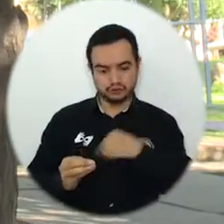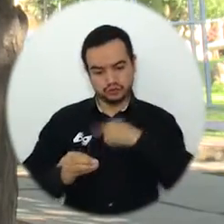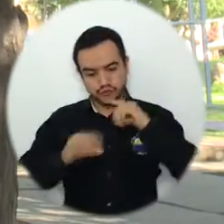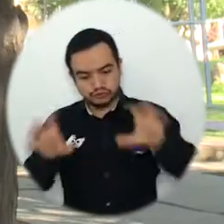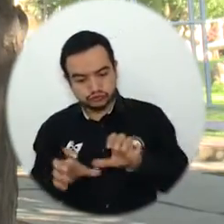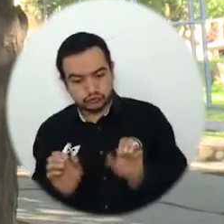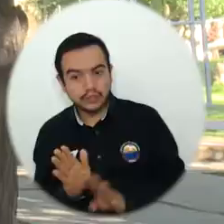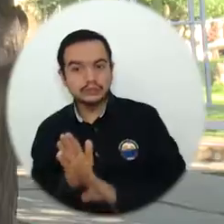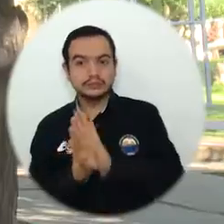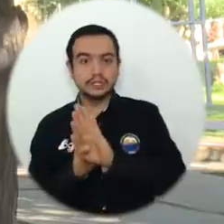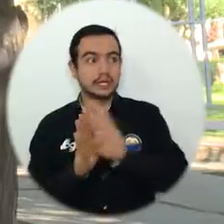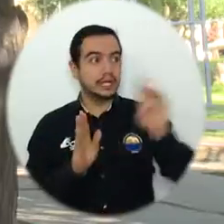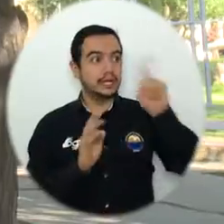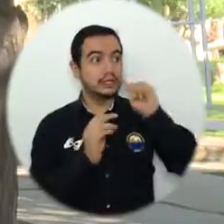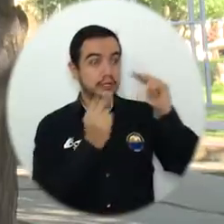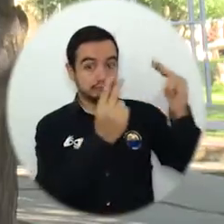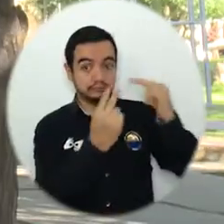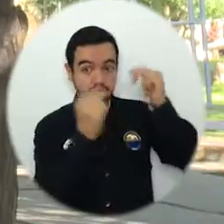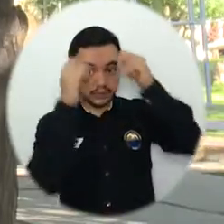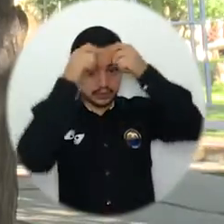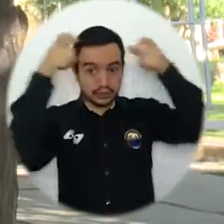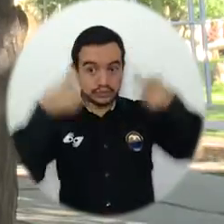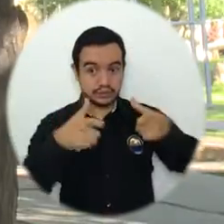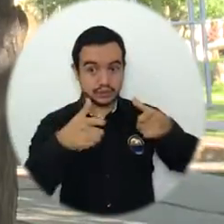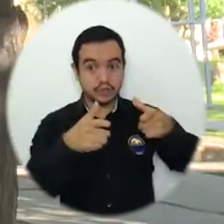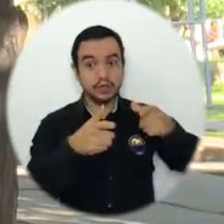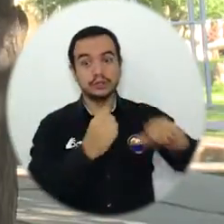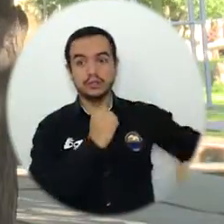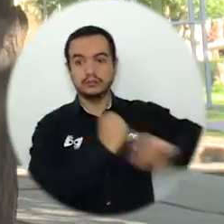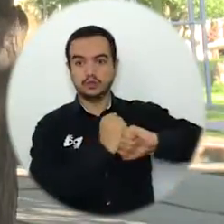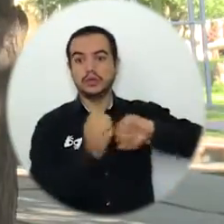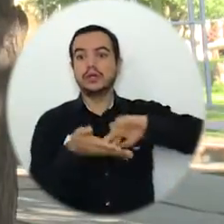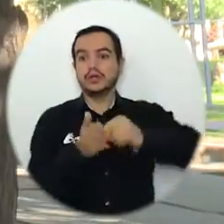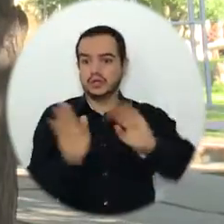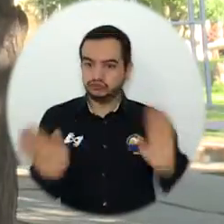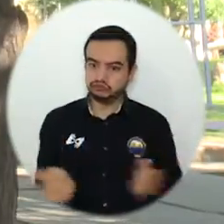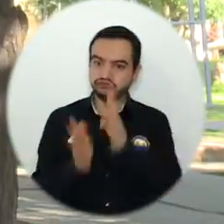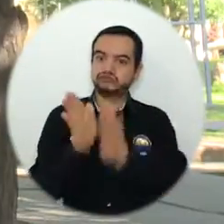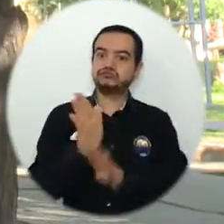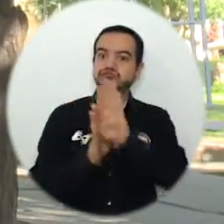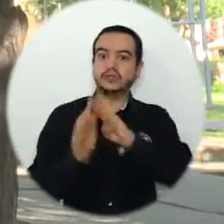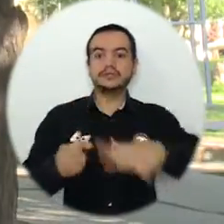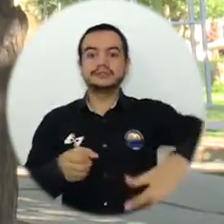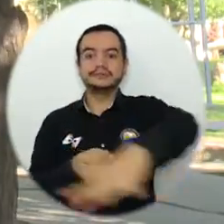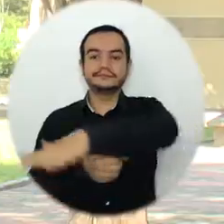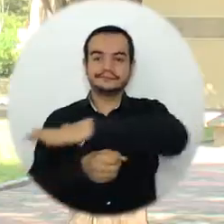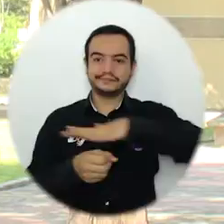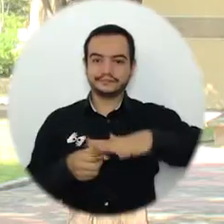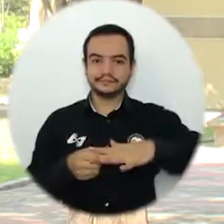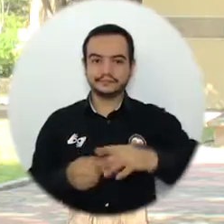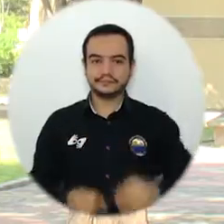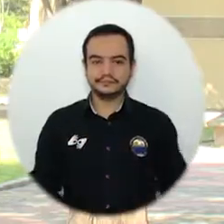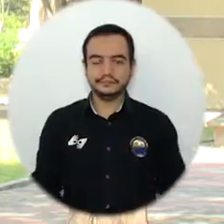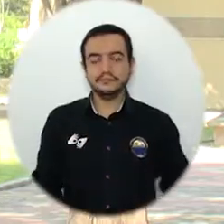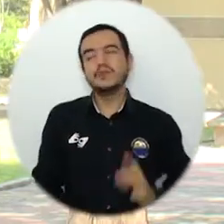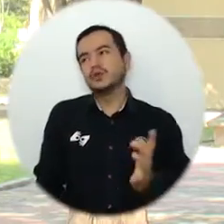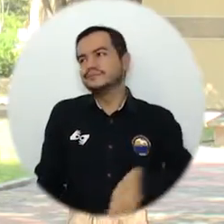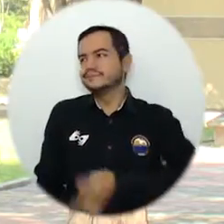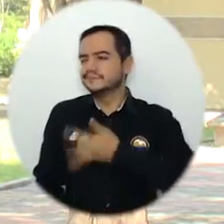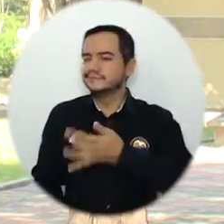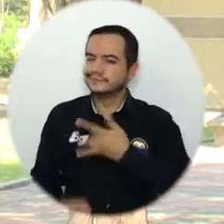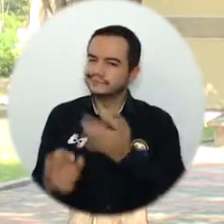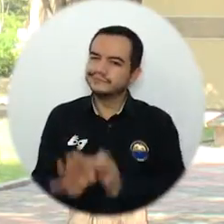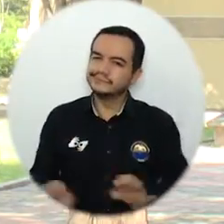haciendo bien y el Estado lo está reconociendo, significa que pronto vamos a poder seguir trabajando en pro del desarrollo de la región. Bueno, para mí es muy